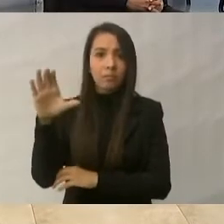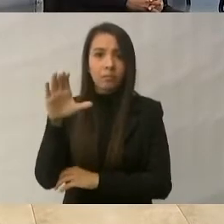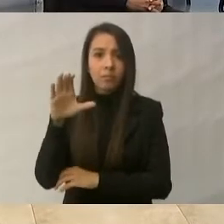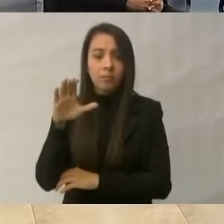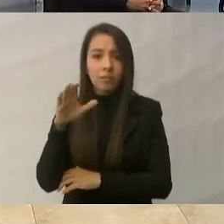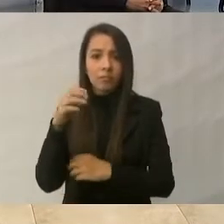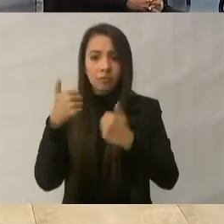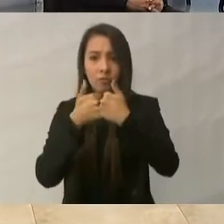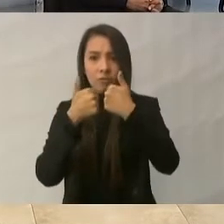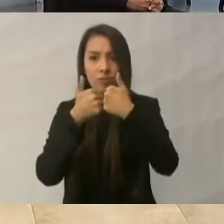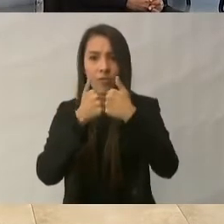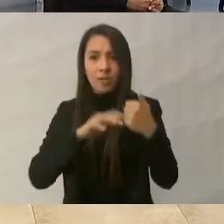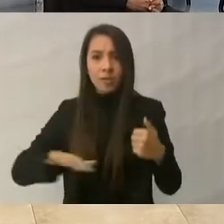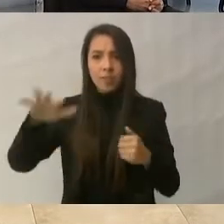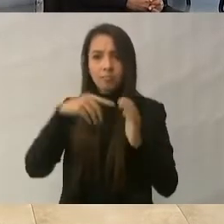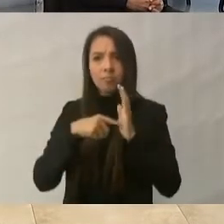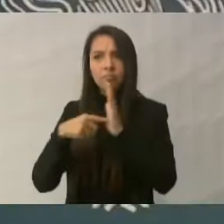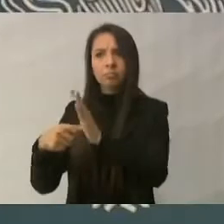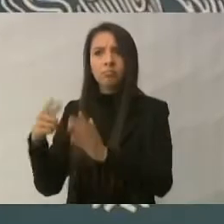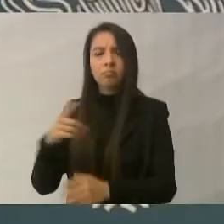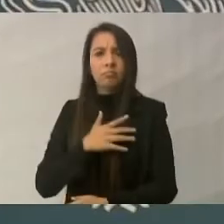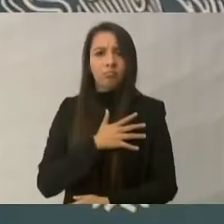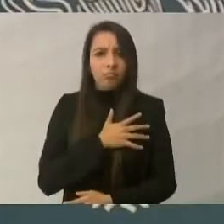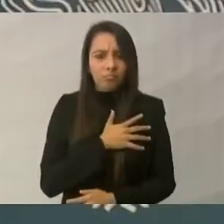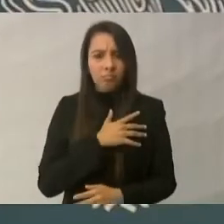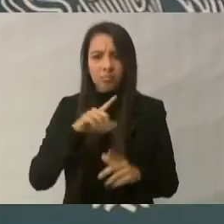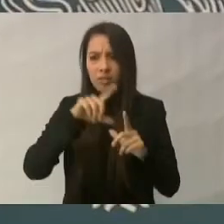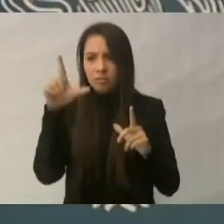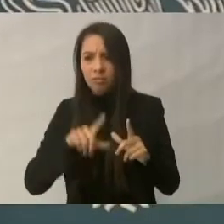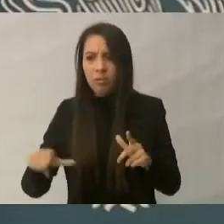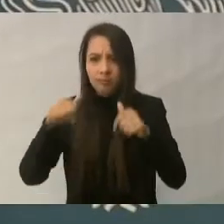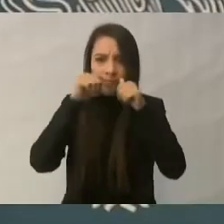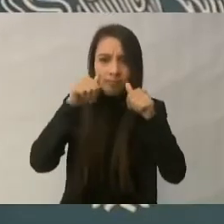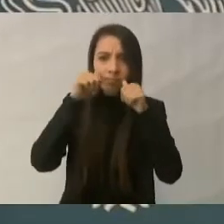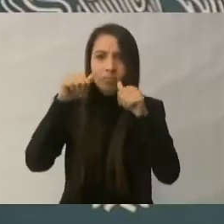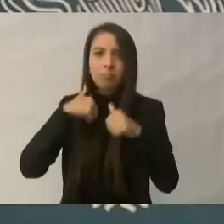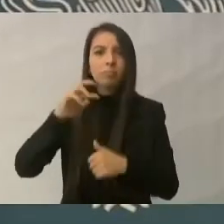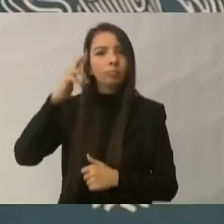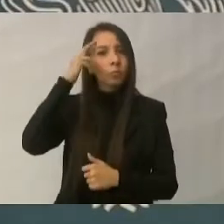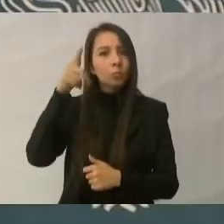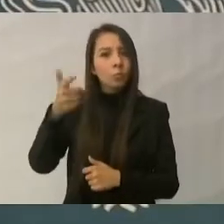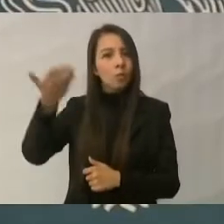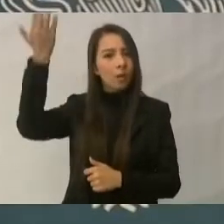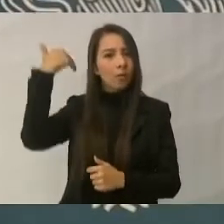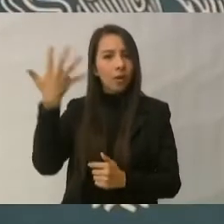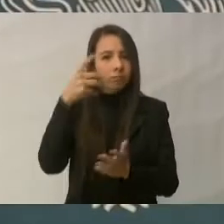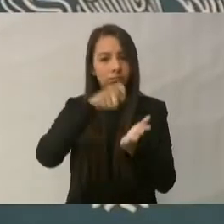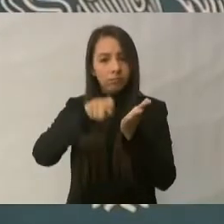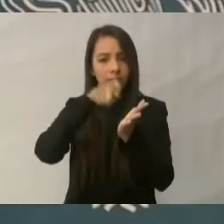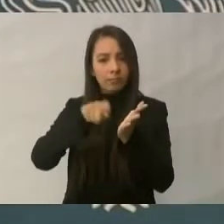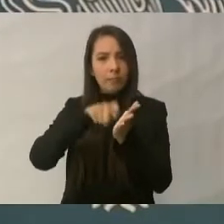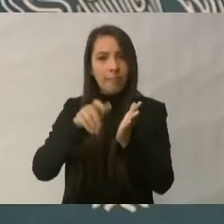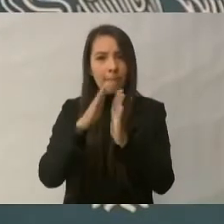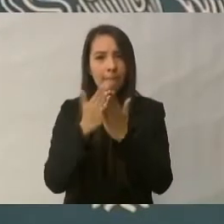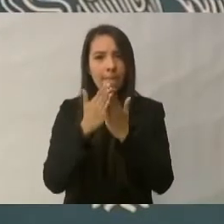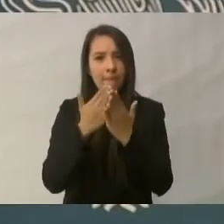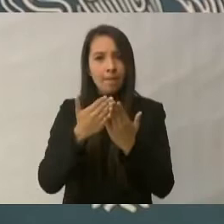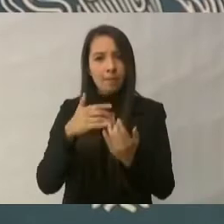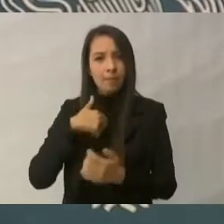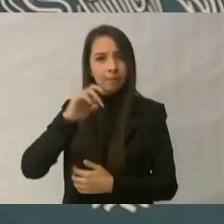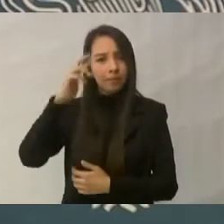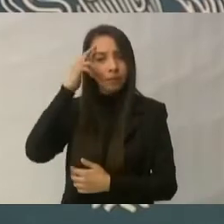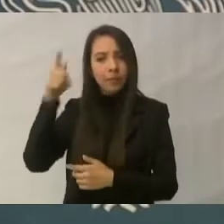nacionalismo. De hecho, usted escribió un libro, recuerdo, cuando lo estaba editando durante la campaña, en el carro lo iba